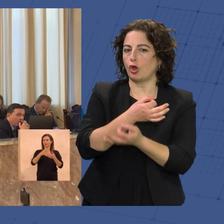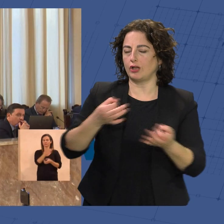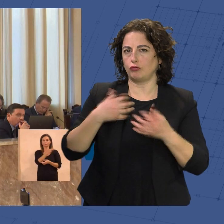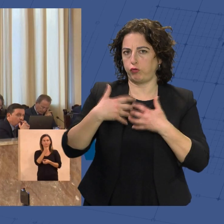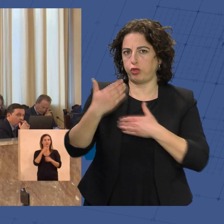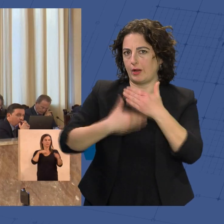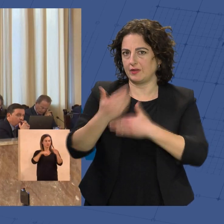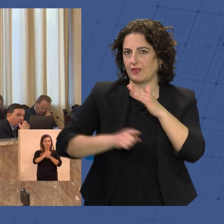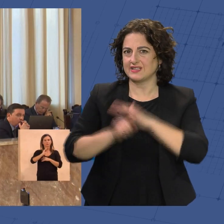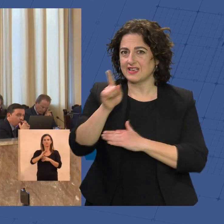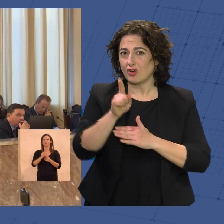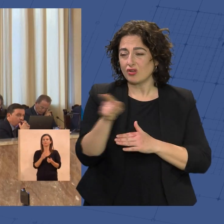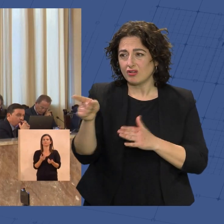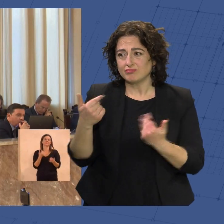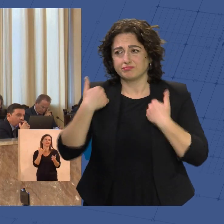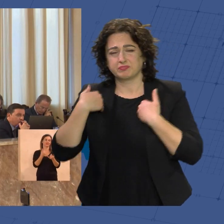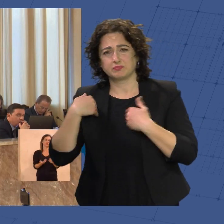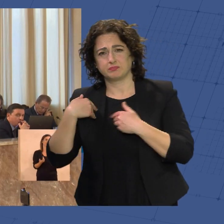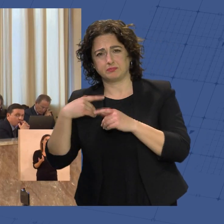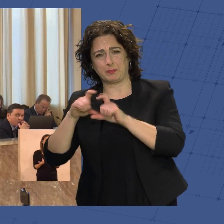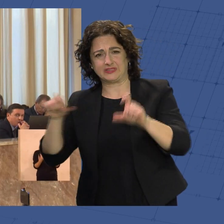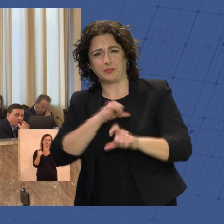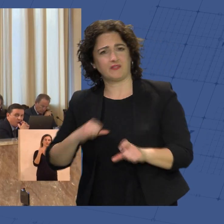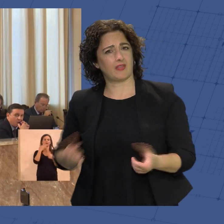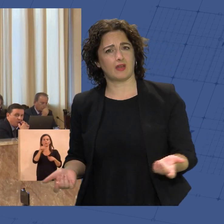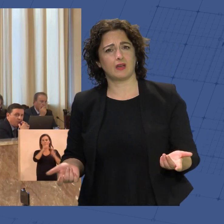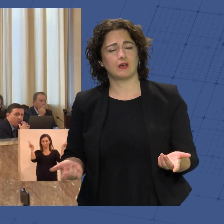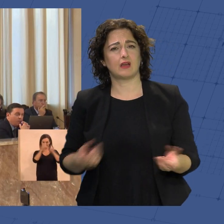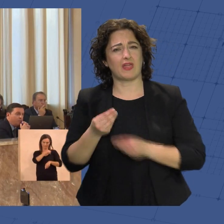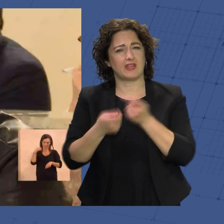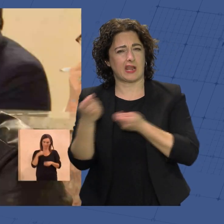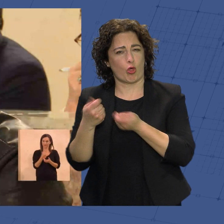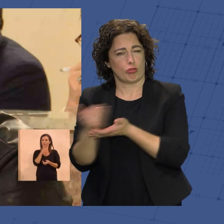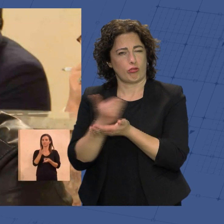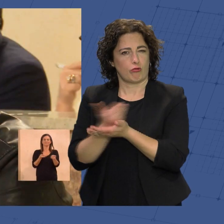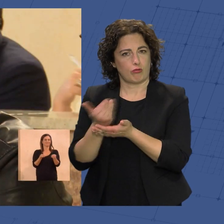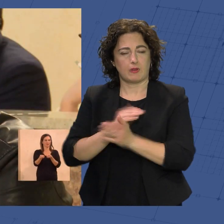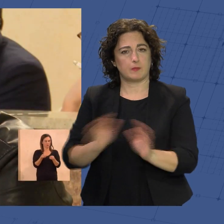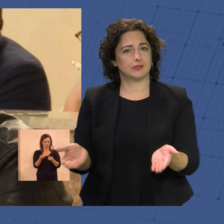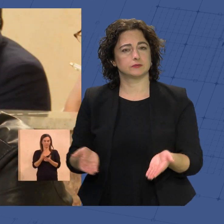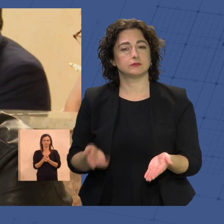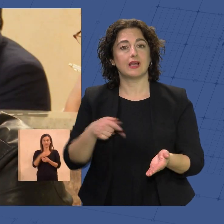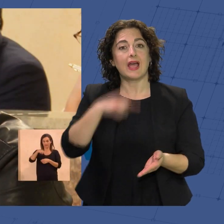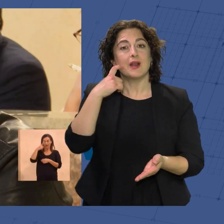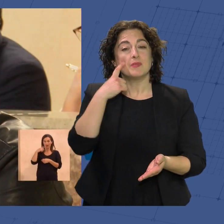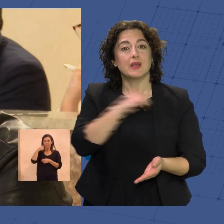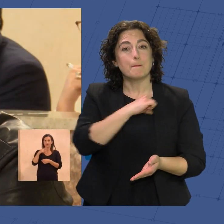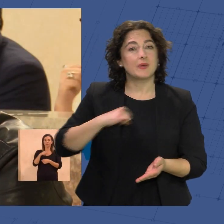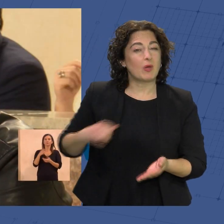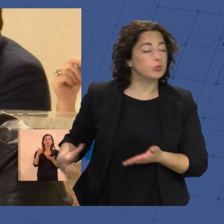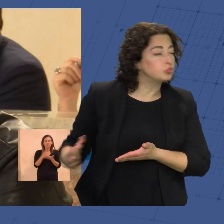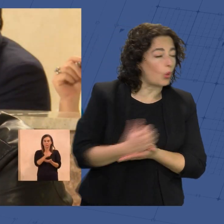desarrollo estén en manos privadas, que hacen negocio con ellos. En Almería es privado absolutamente